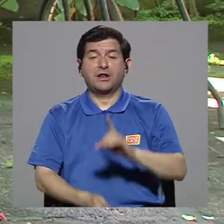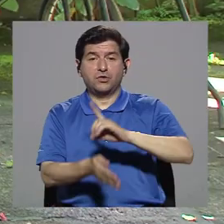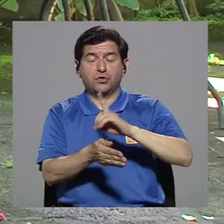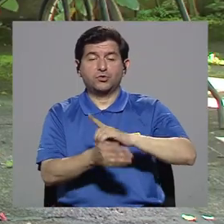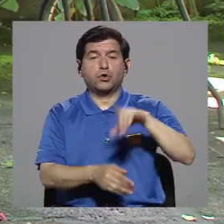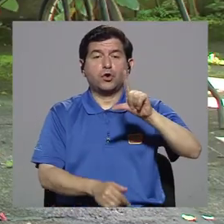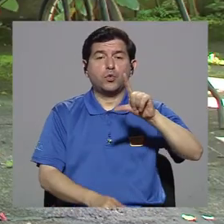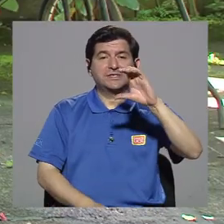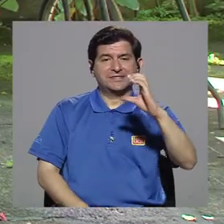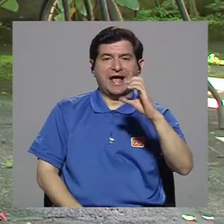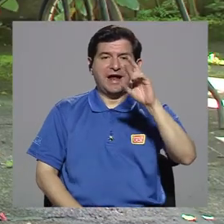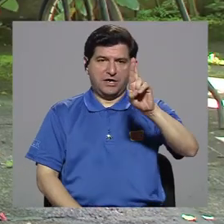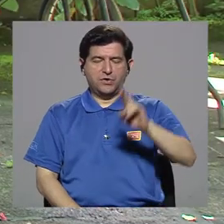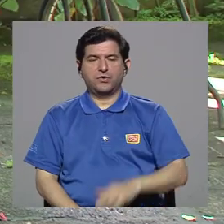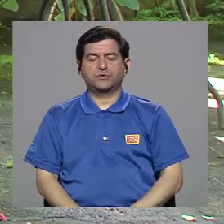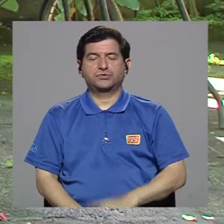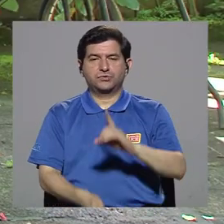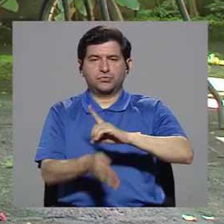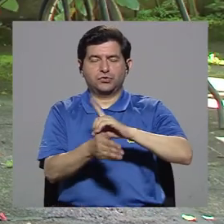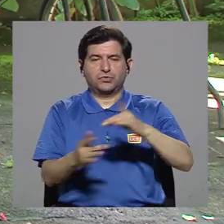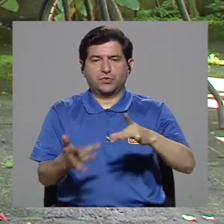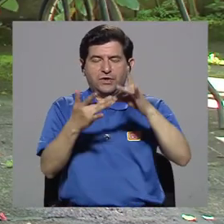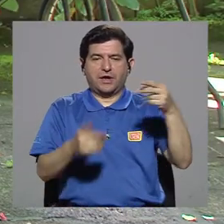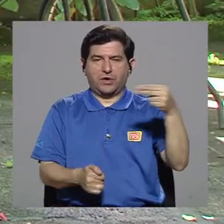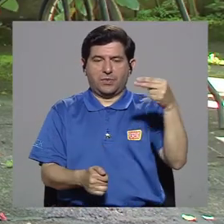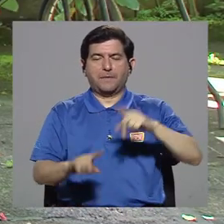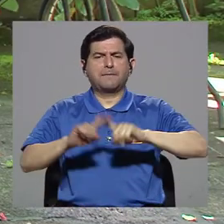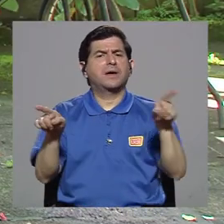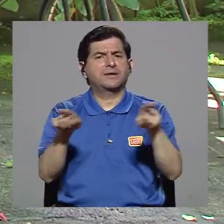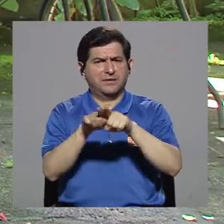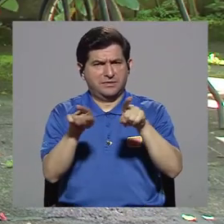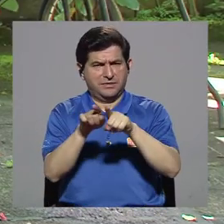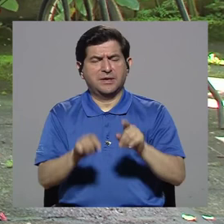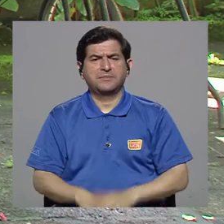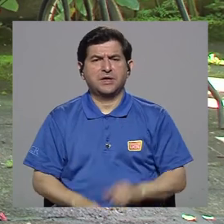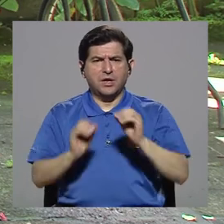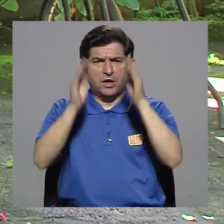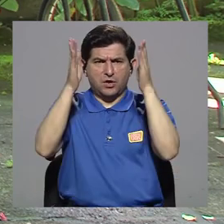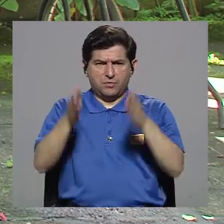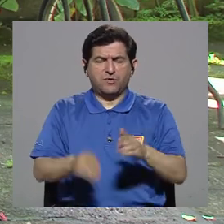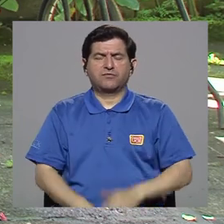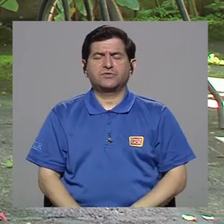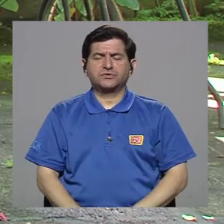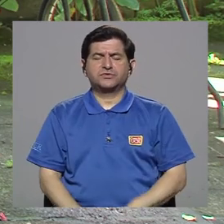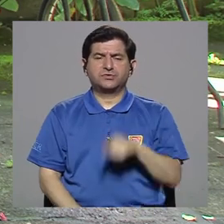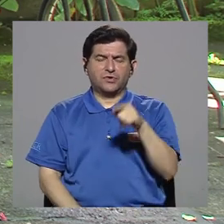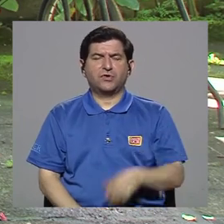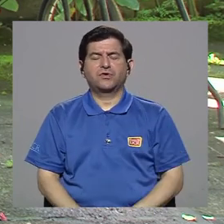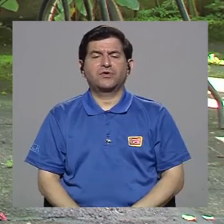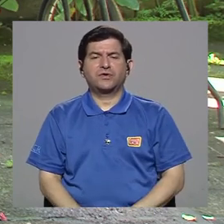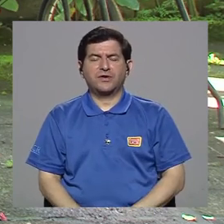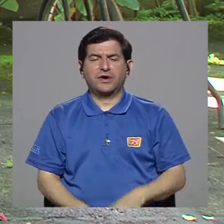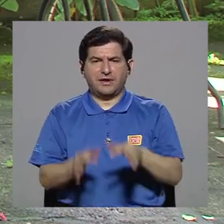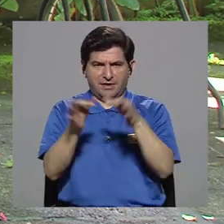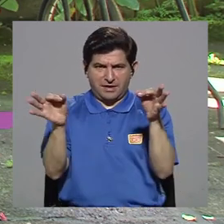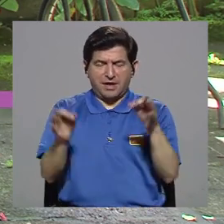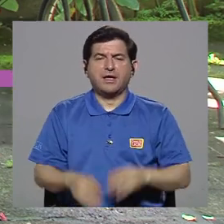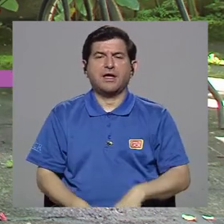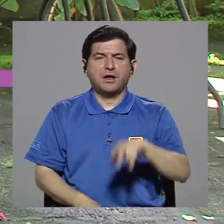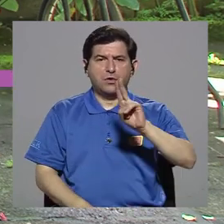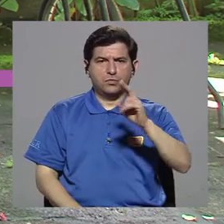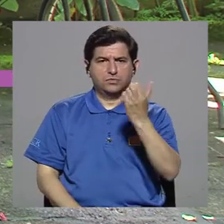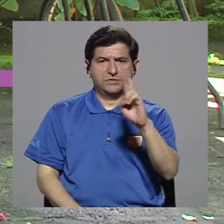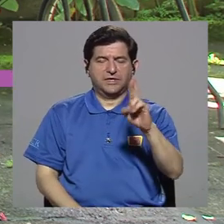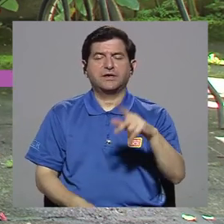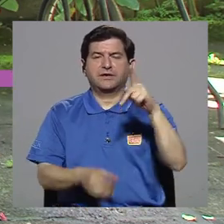Carlos Ramírez es médico endocrinólogo, pero además de eso es profesor a honor en la Universidad de Costa Rica y